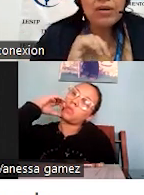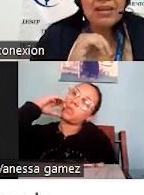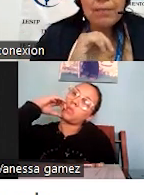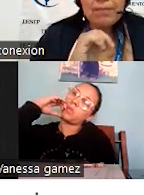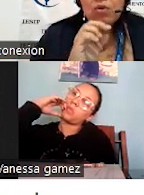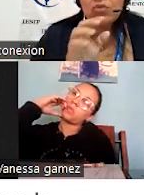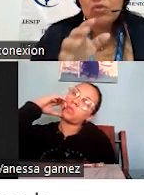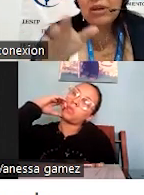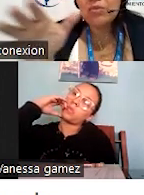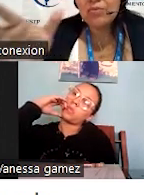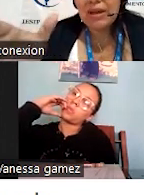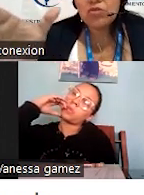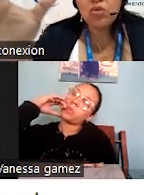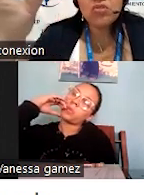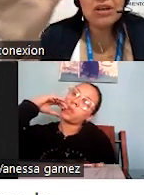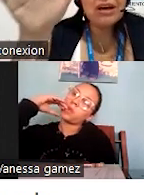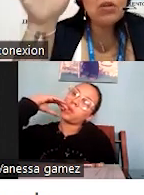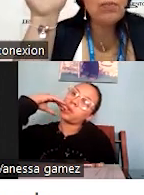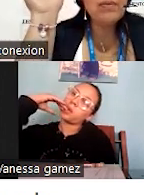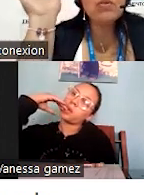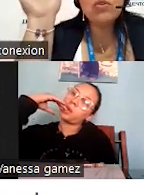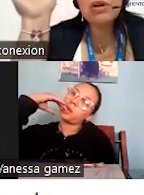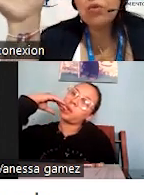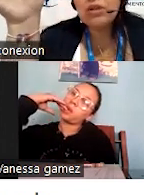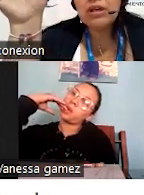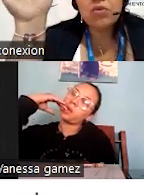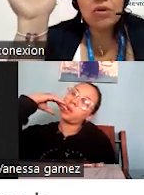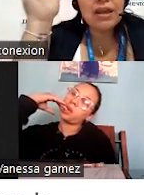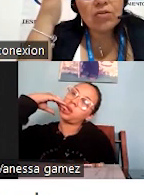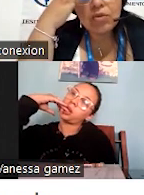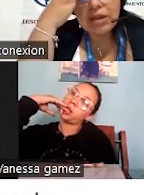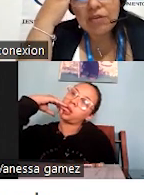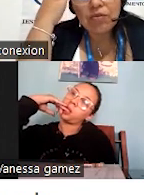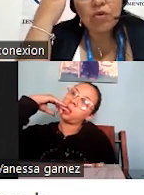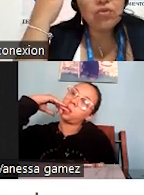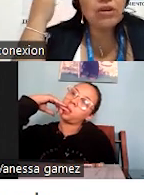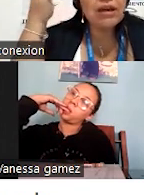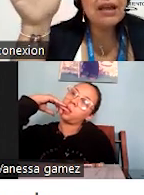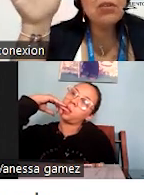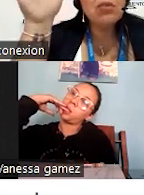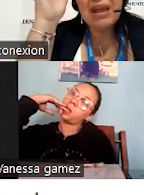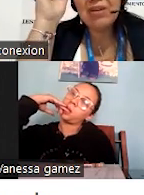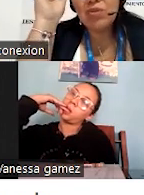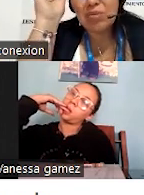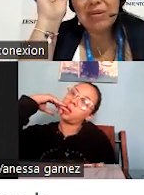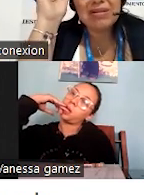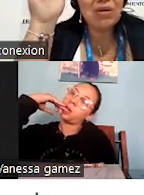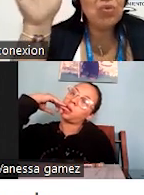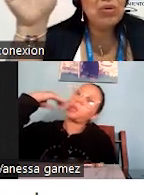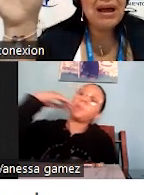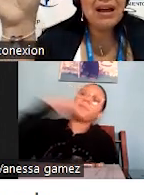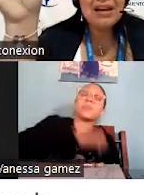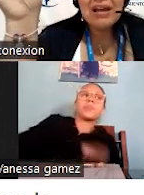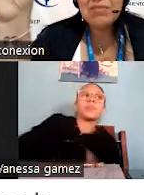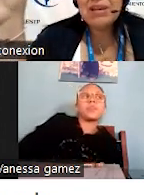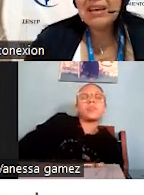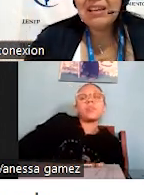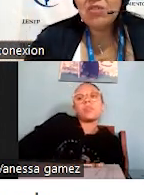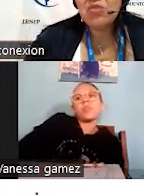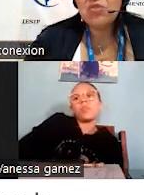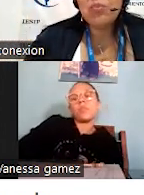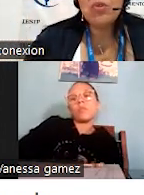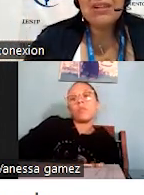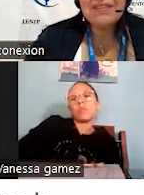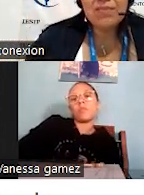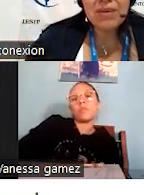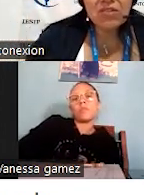O de, y de pronto, bueno, van todos, llegan a los pozos, qué bonito, que esto, que la foto, que aquello, bello, espectacular. Mire,